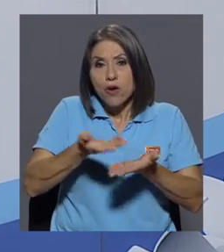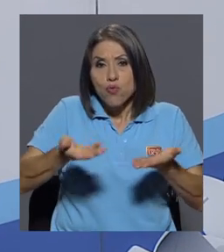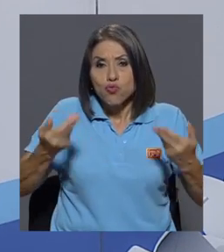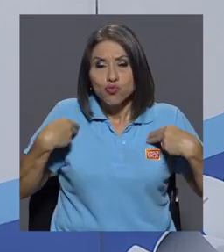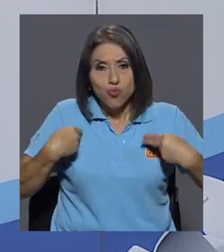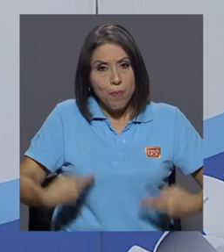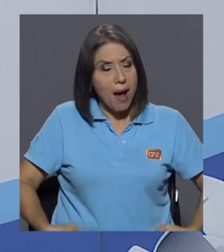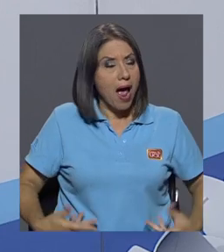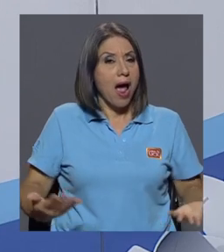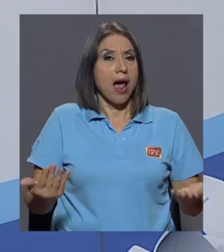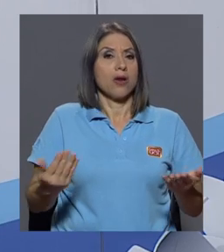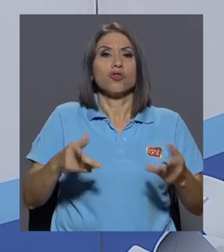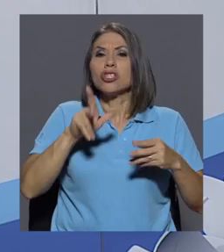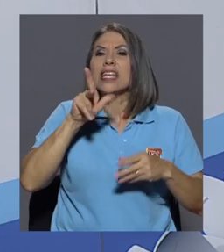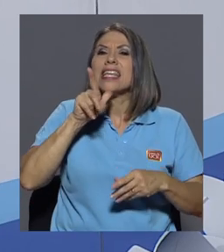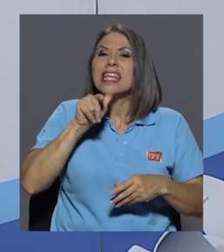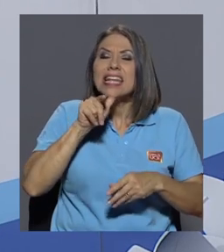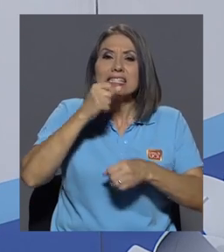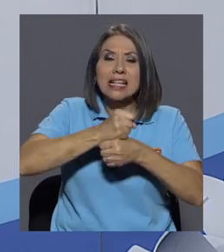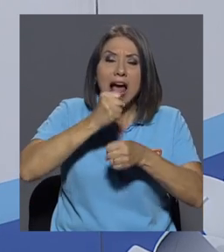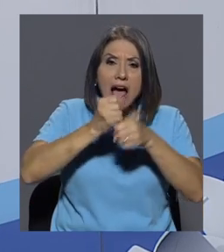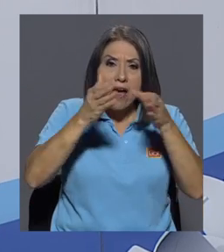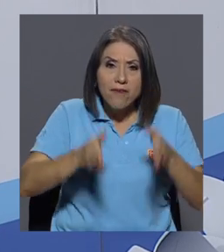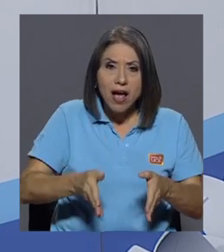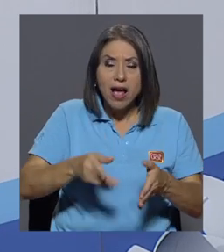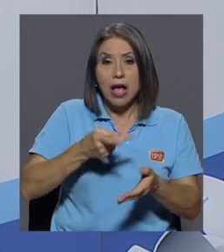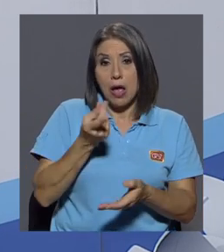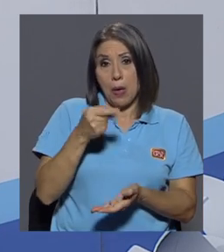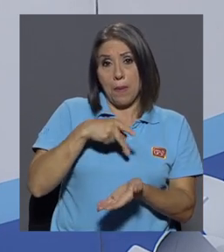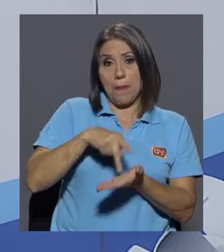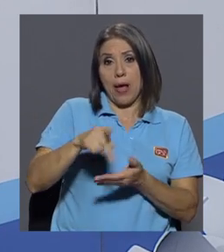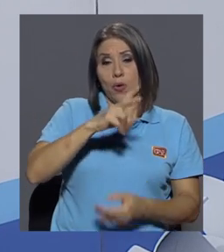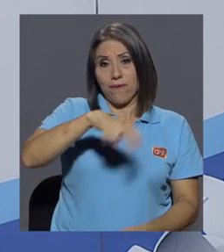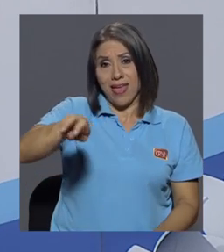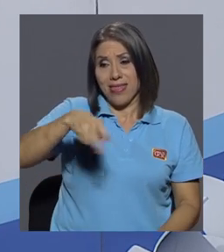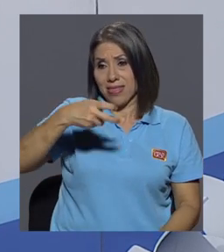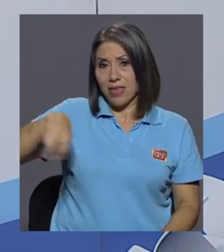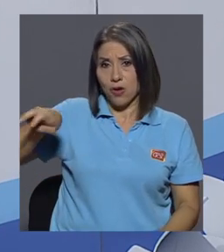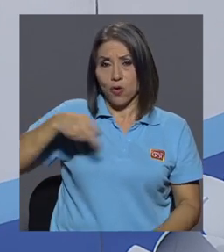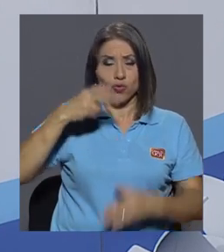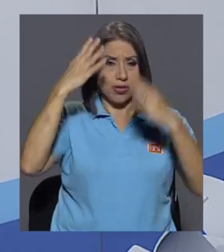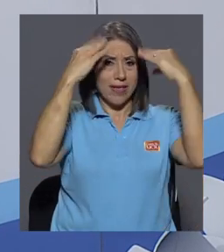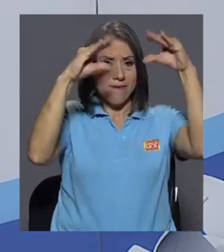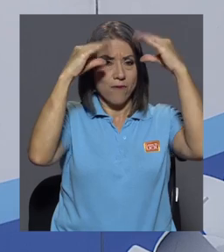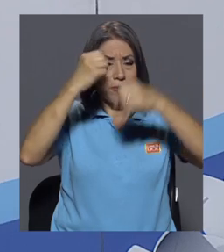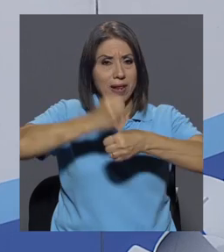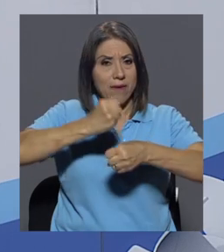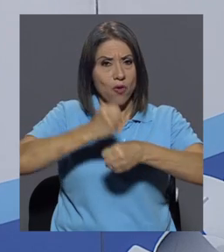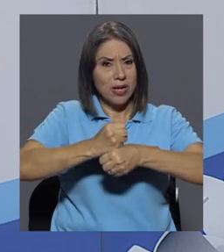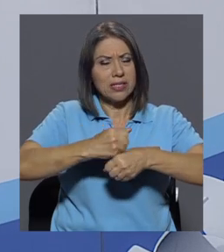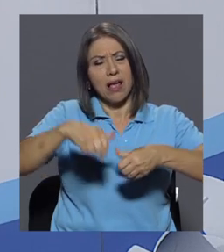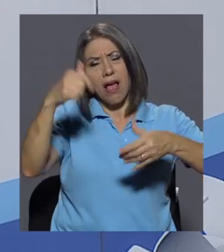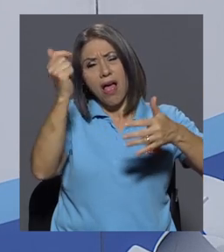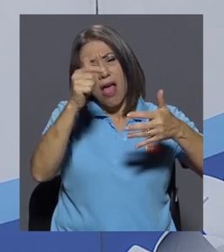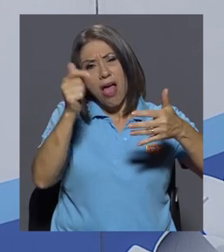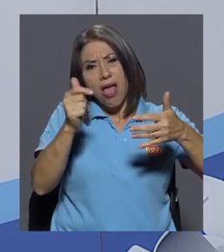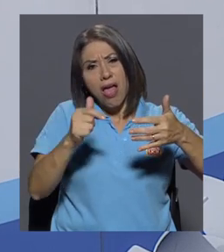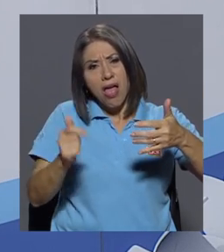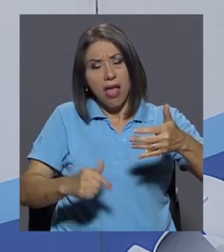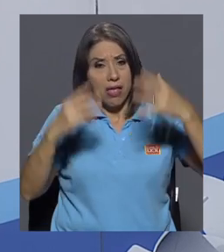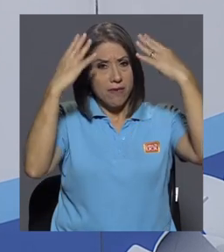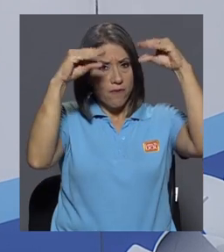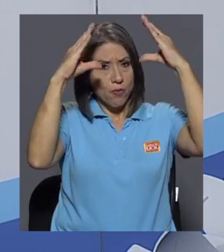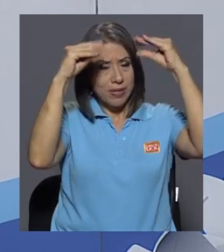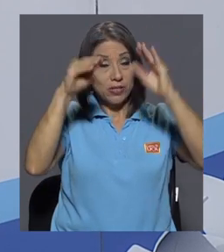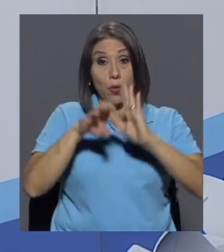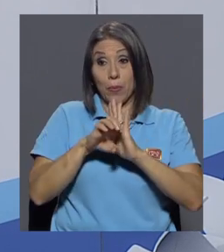humanos, planillas, pagos de viáticos, informes de labores. Hay diferente tipo de información en la cual, digamos, las instituciones públicas, en este